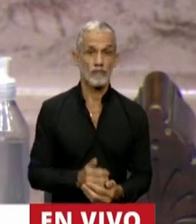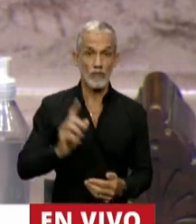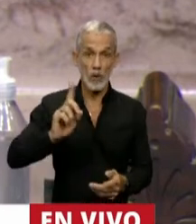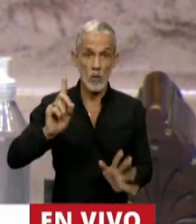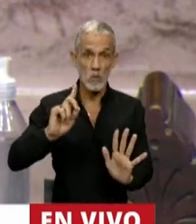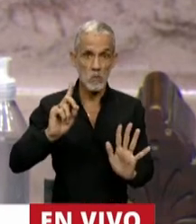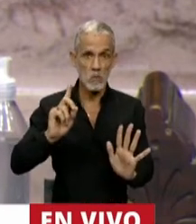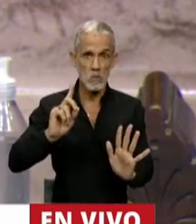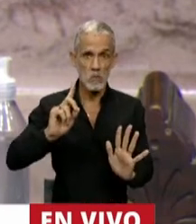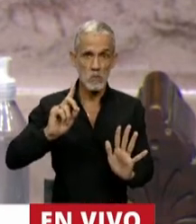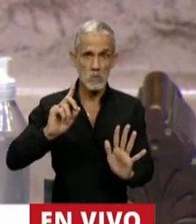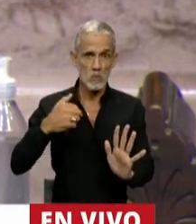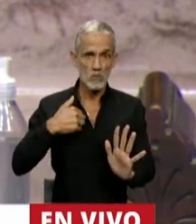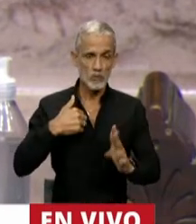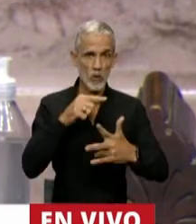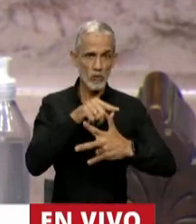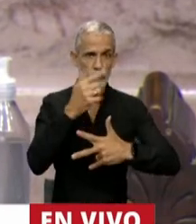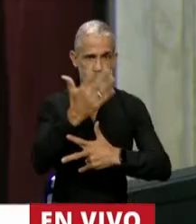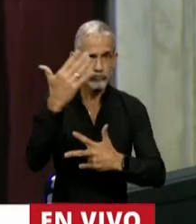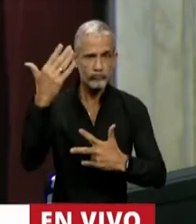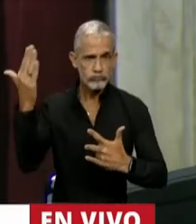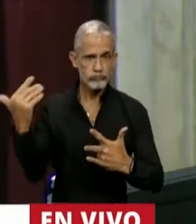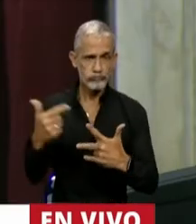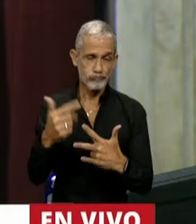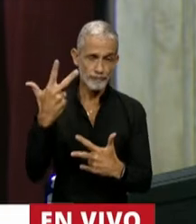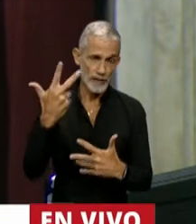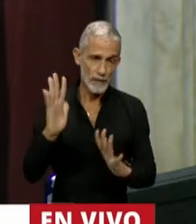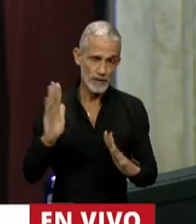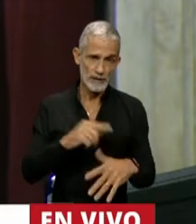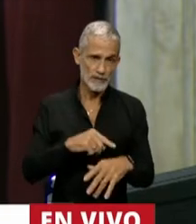diputada, voy a hablar tres veces, si me permite. Perfecto.